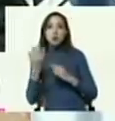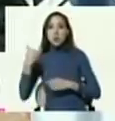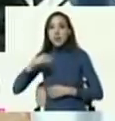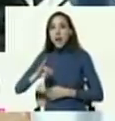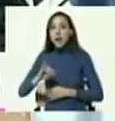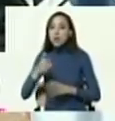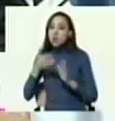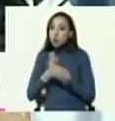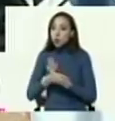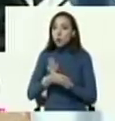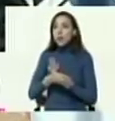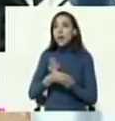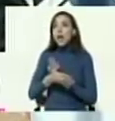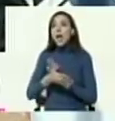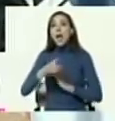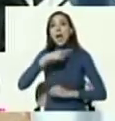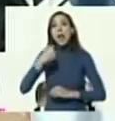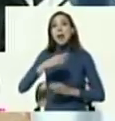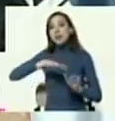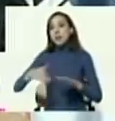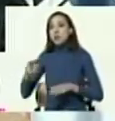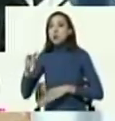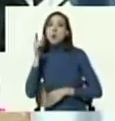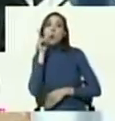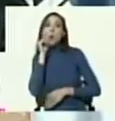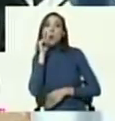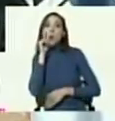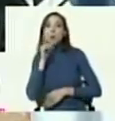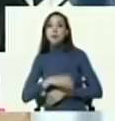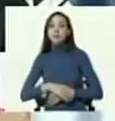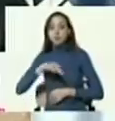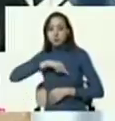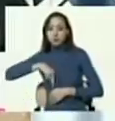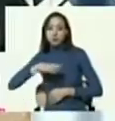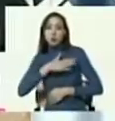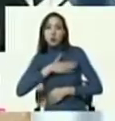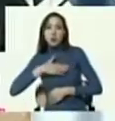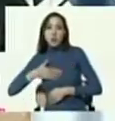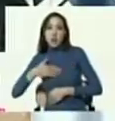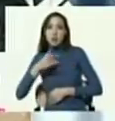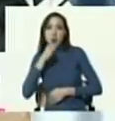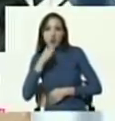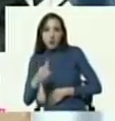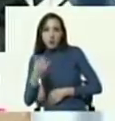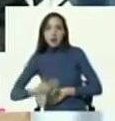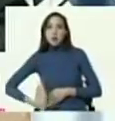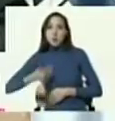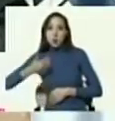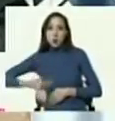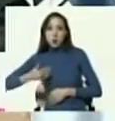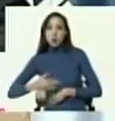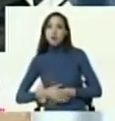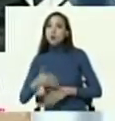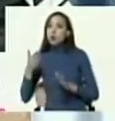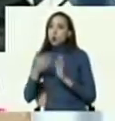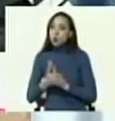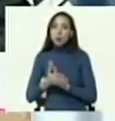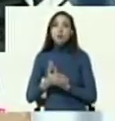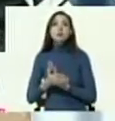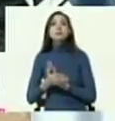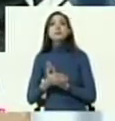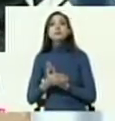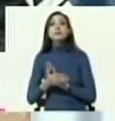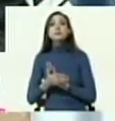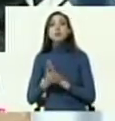fue el asesinato de Orlando Figuera. Nosotros queremos destacar que se cumplieron todos